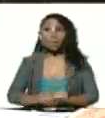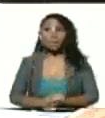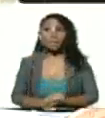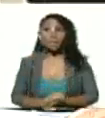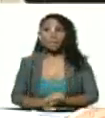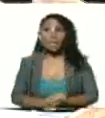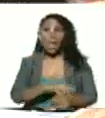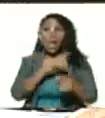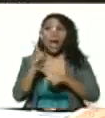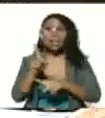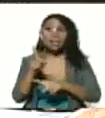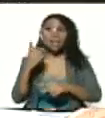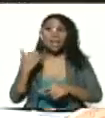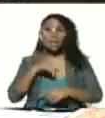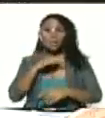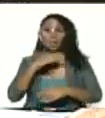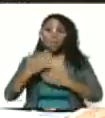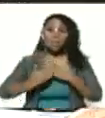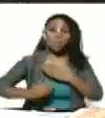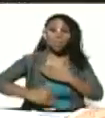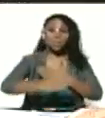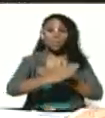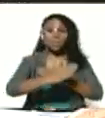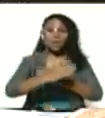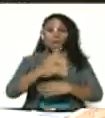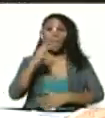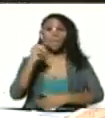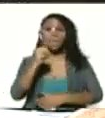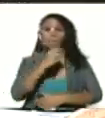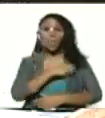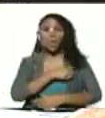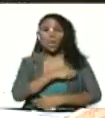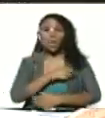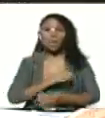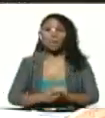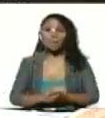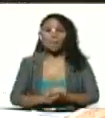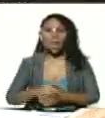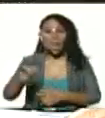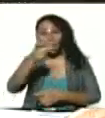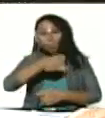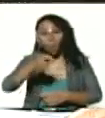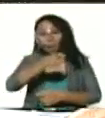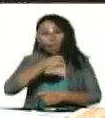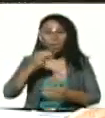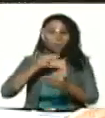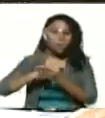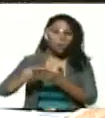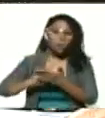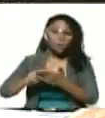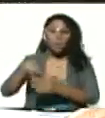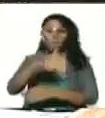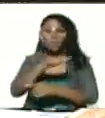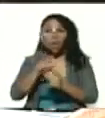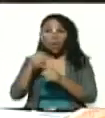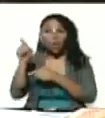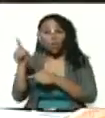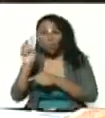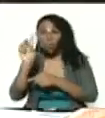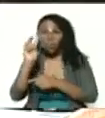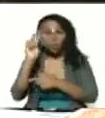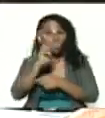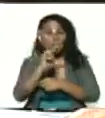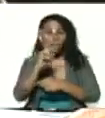así es que vamos a salir adelante con moral buscando soluciones donde otros no los ven los